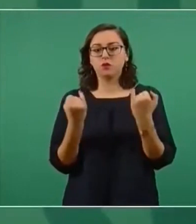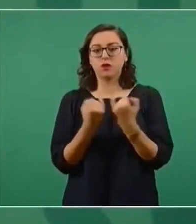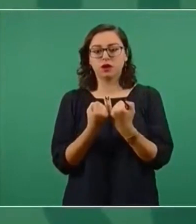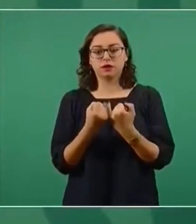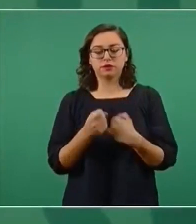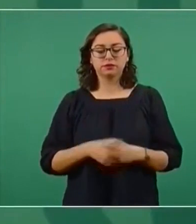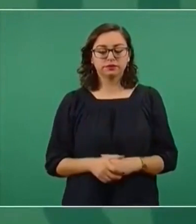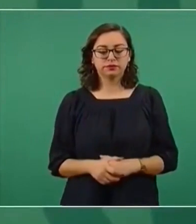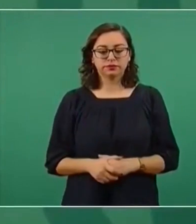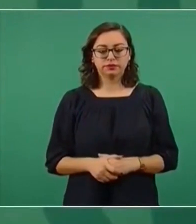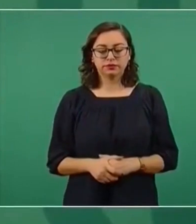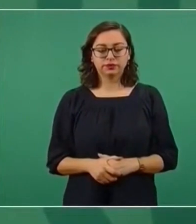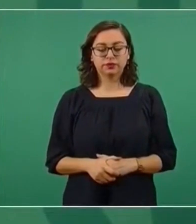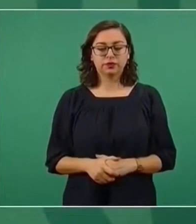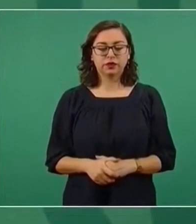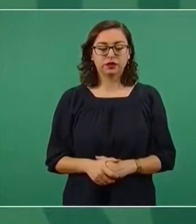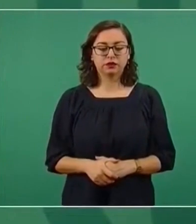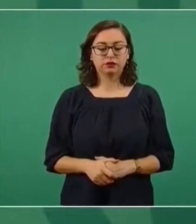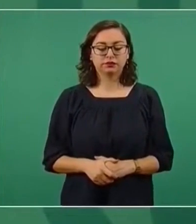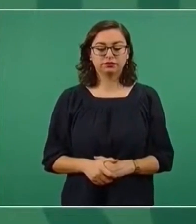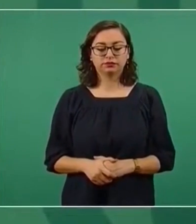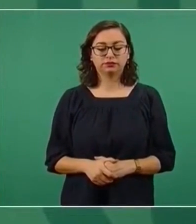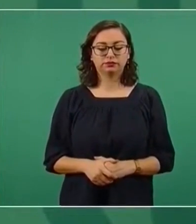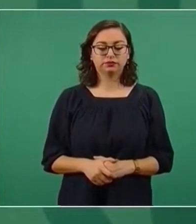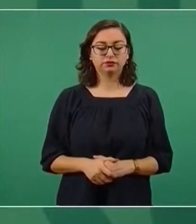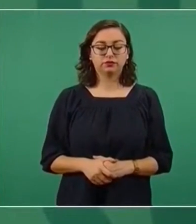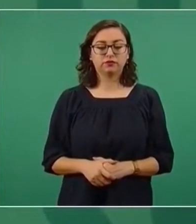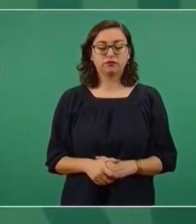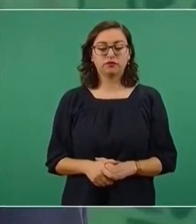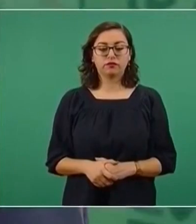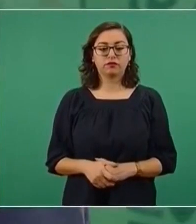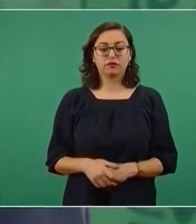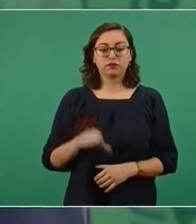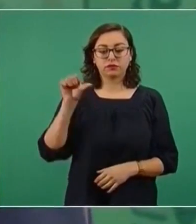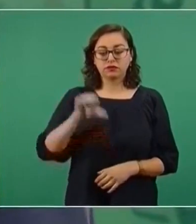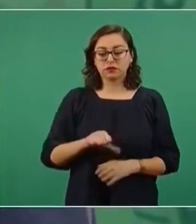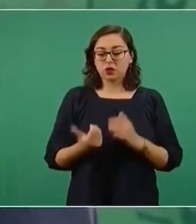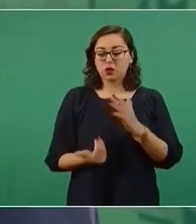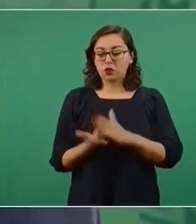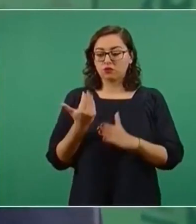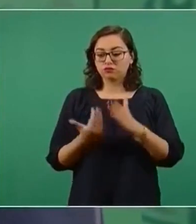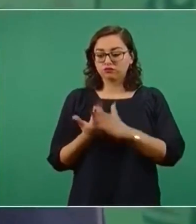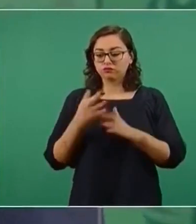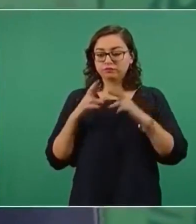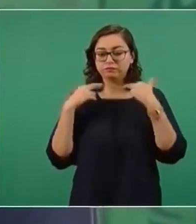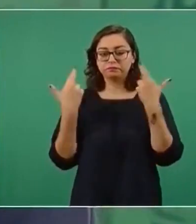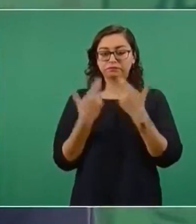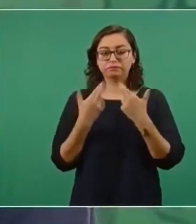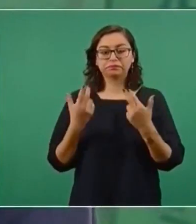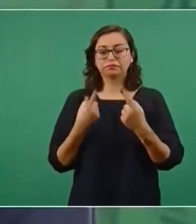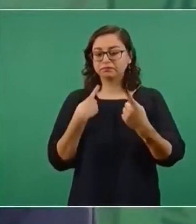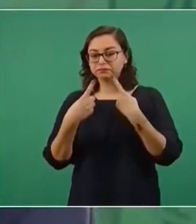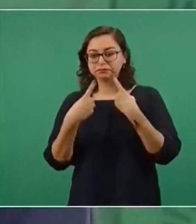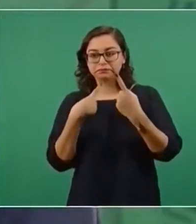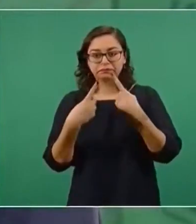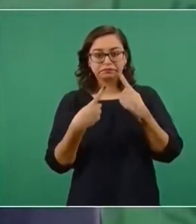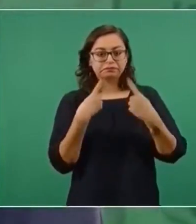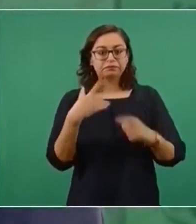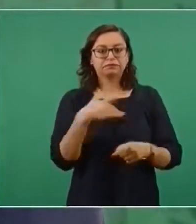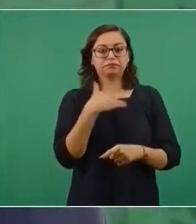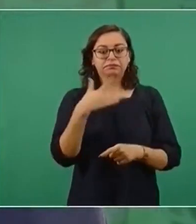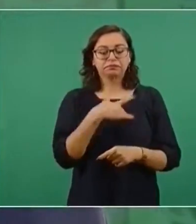Hoy en la mañana tomamos la decisión de llevar a cabo